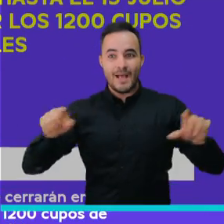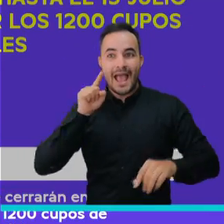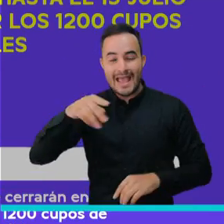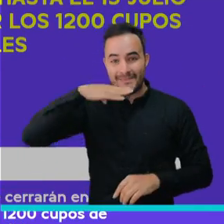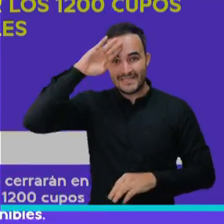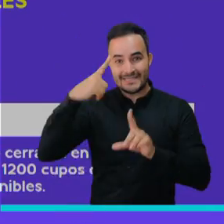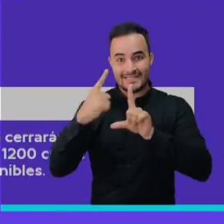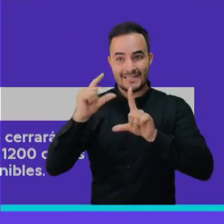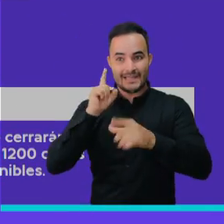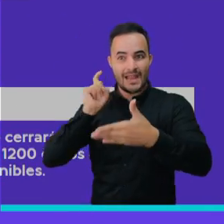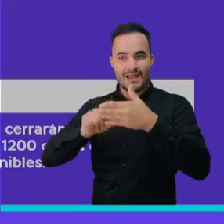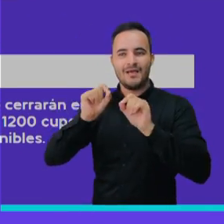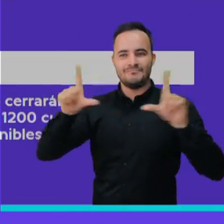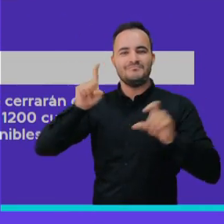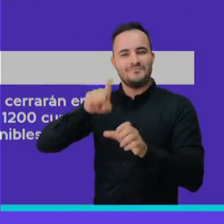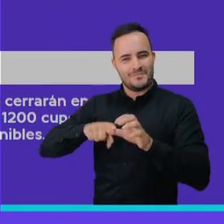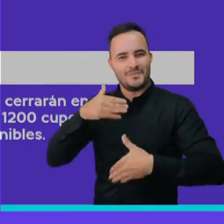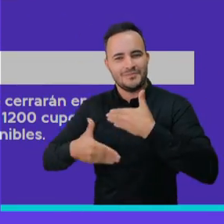.co.